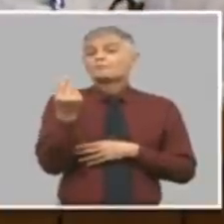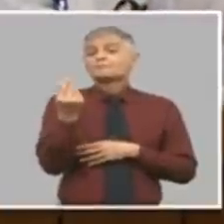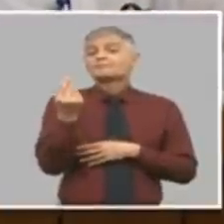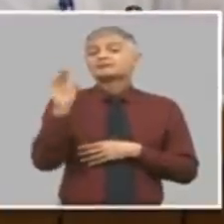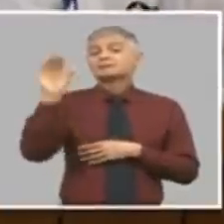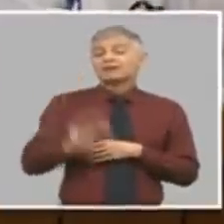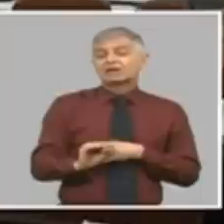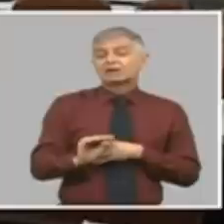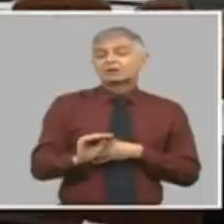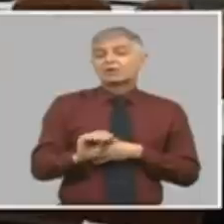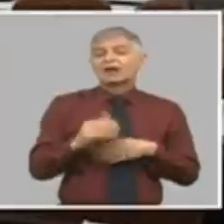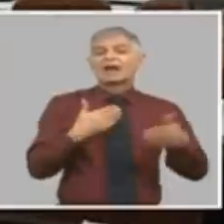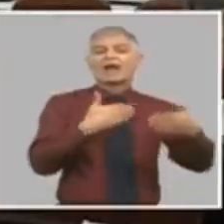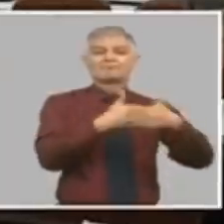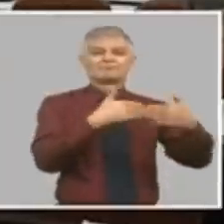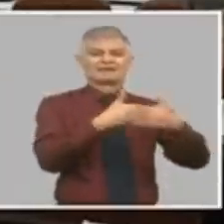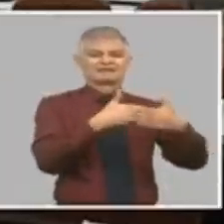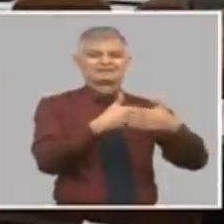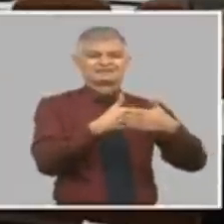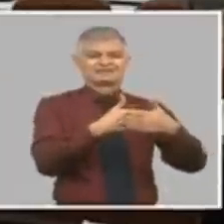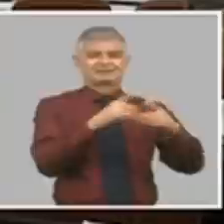está en el uno por uno